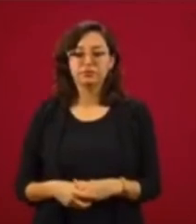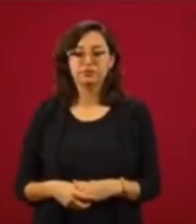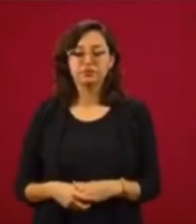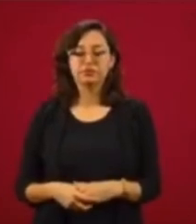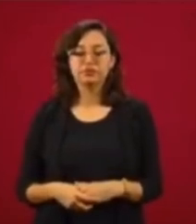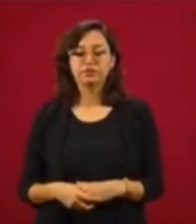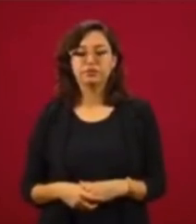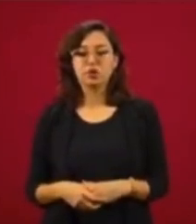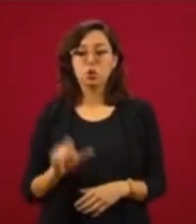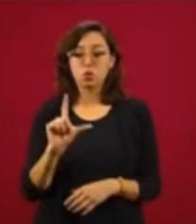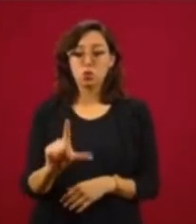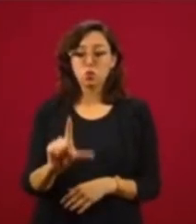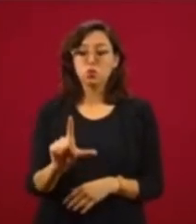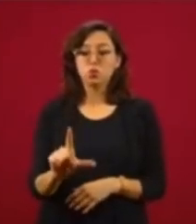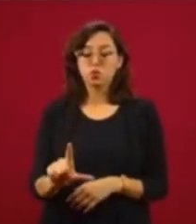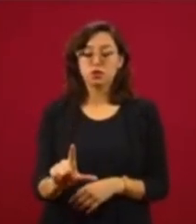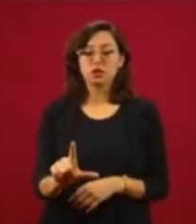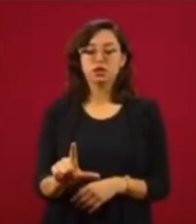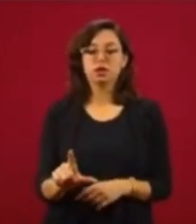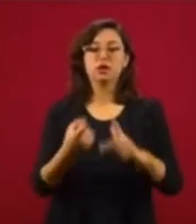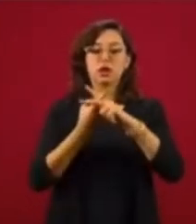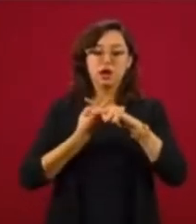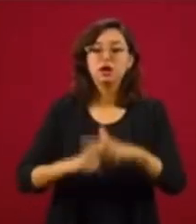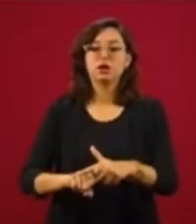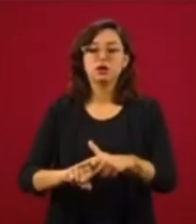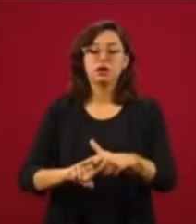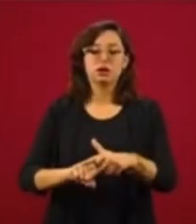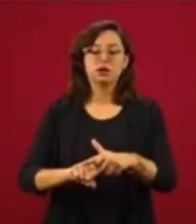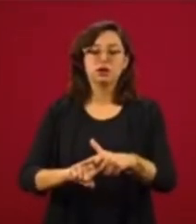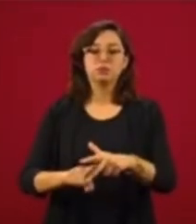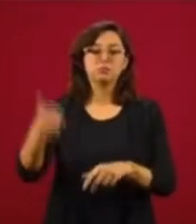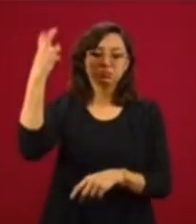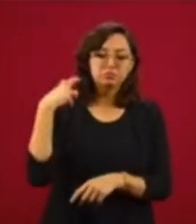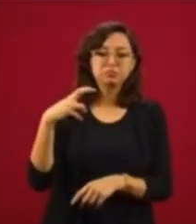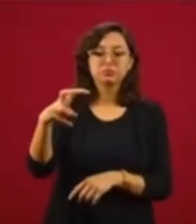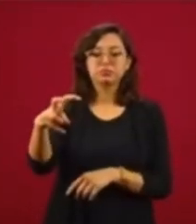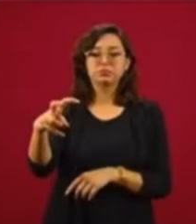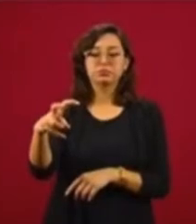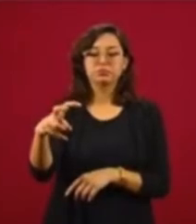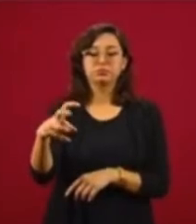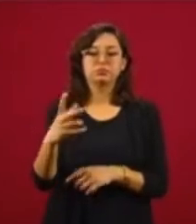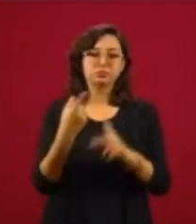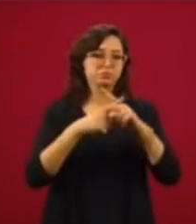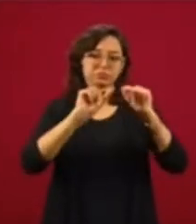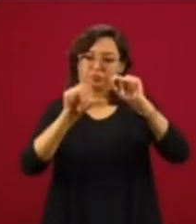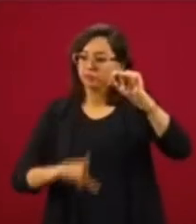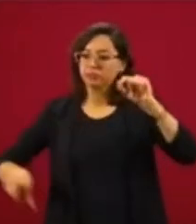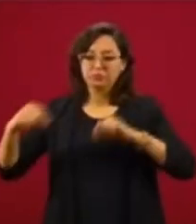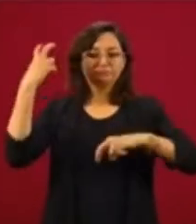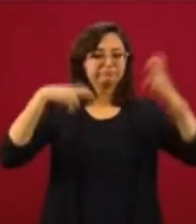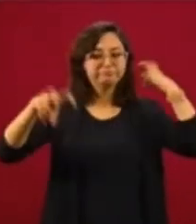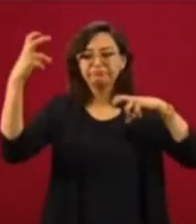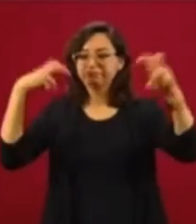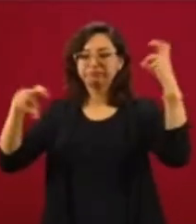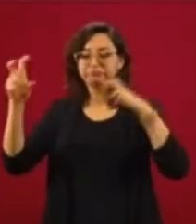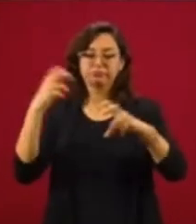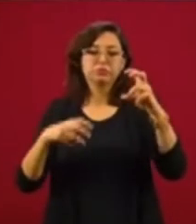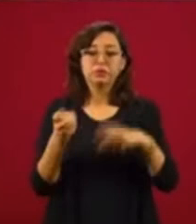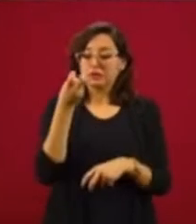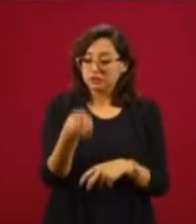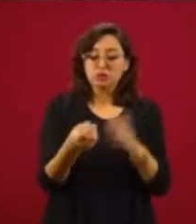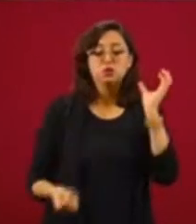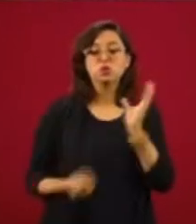Ya a partir del lunes empieza una gira por el país, es parte de la